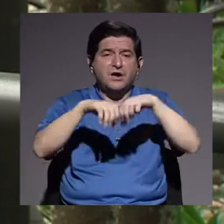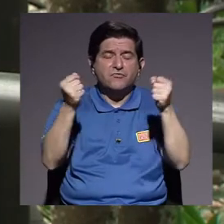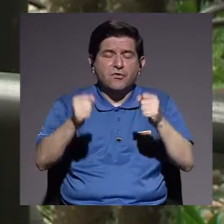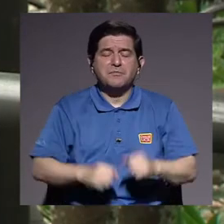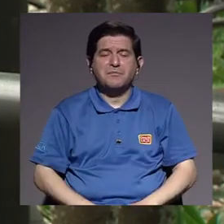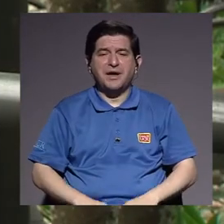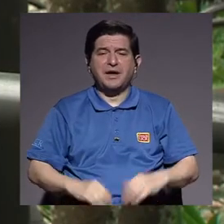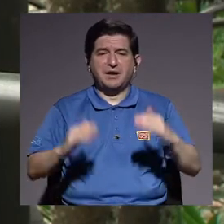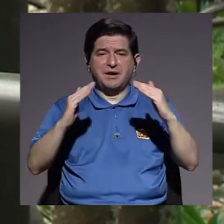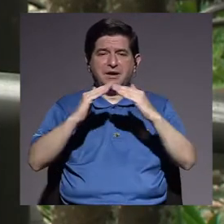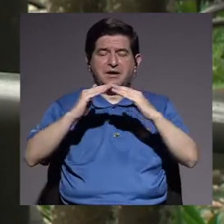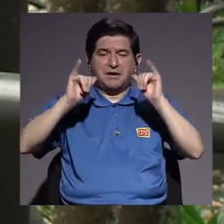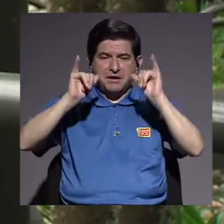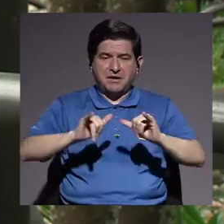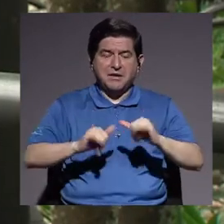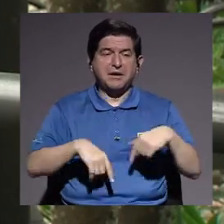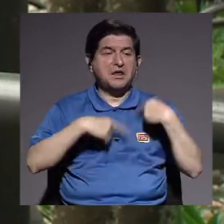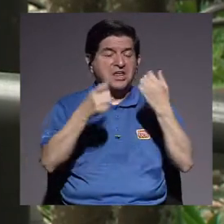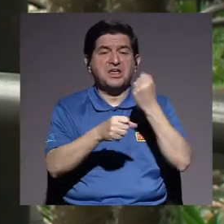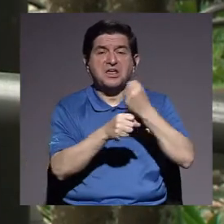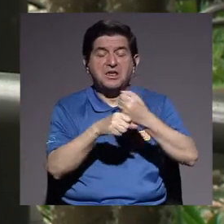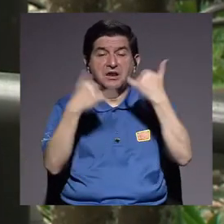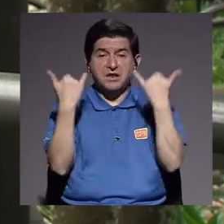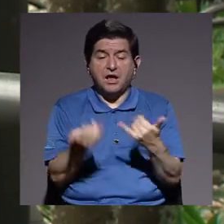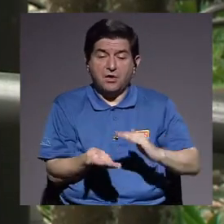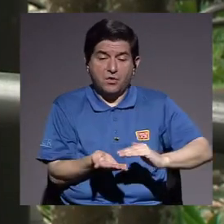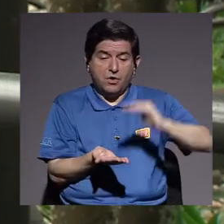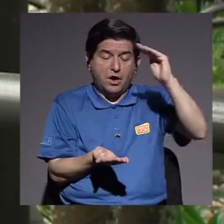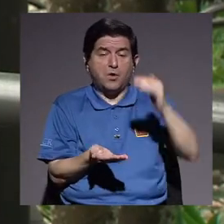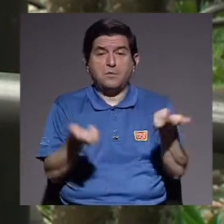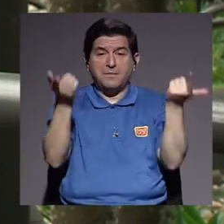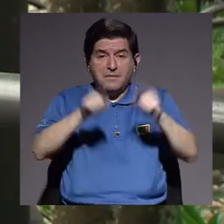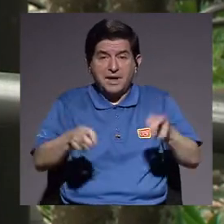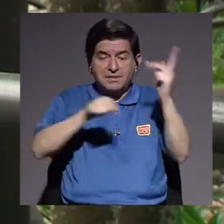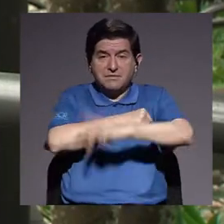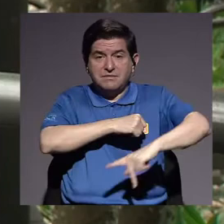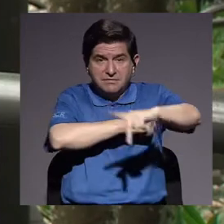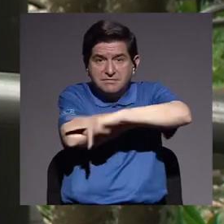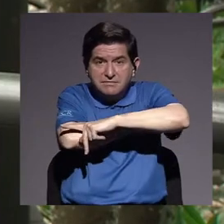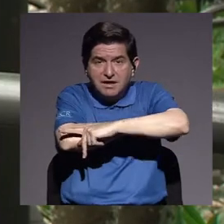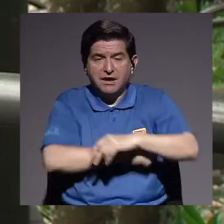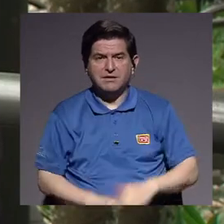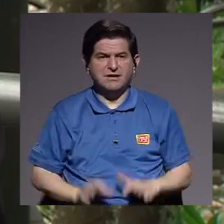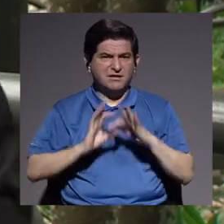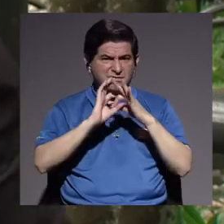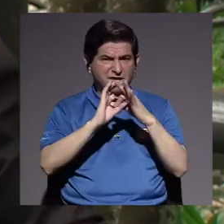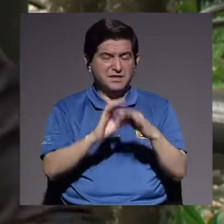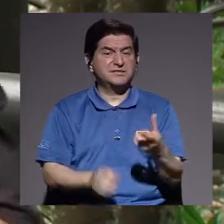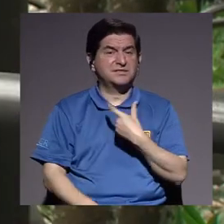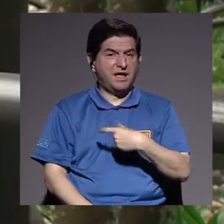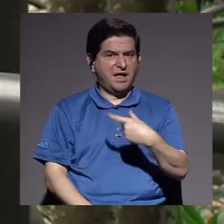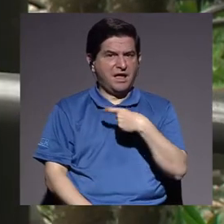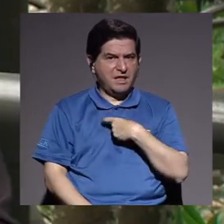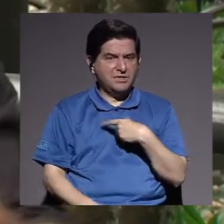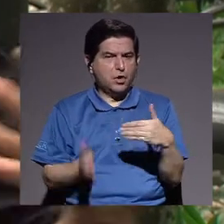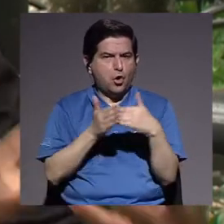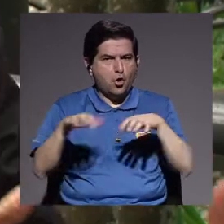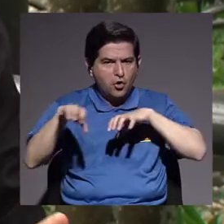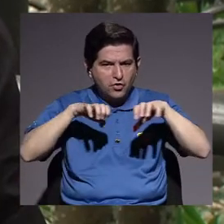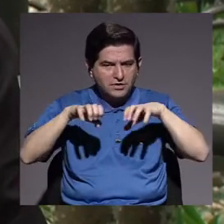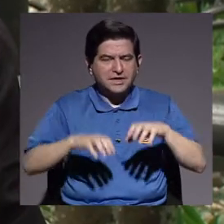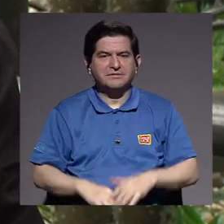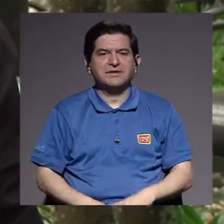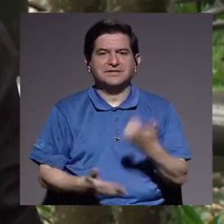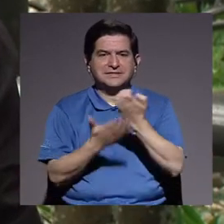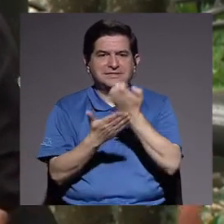para ir a trabajar, ¿verdad? Y ahora tenemos un ascenso de los casos otra vez en el país, ¿verdad? Que tiene que ver más con el deseo de reactivar la economía y proteger